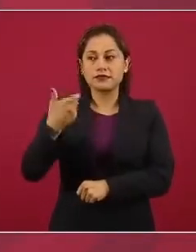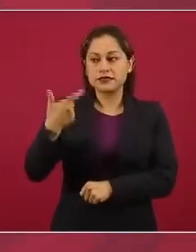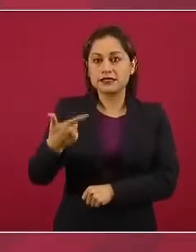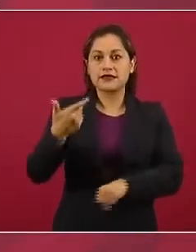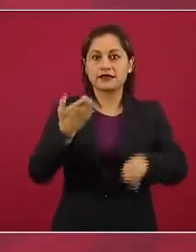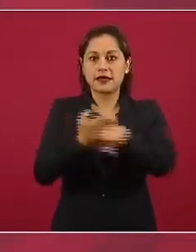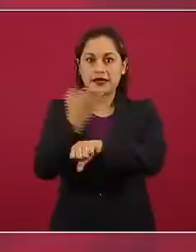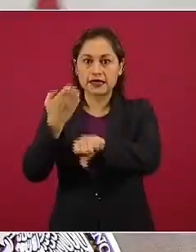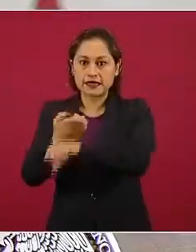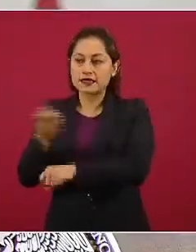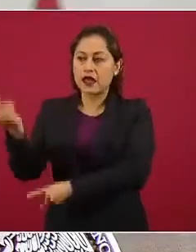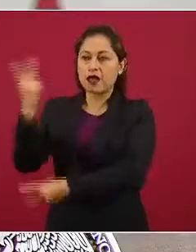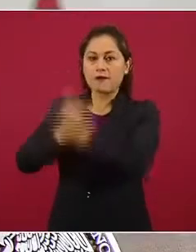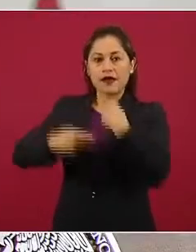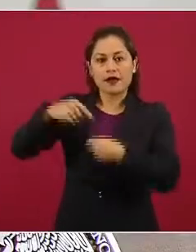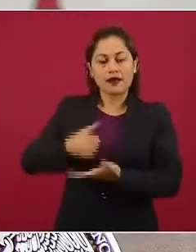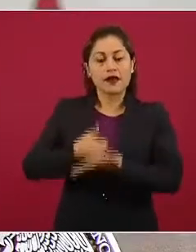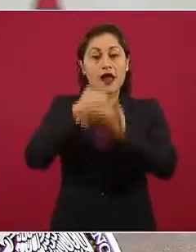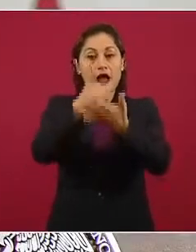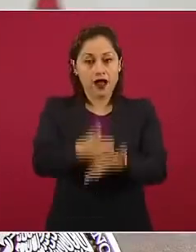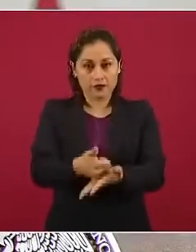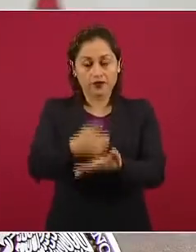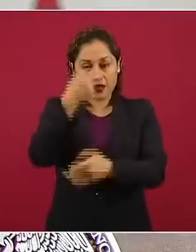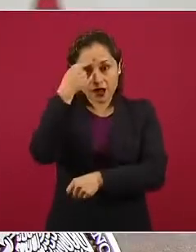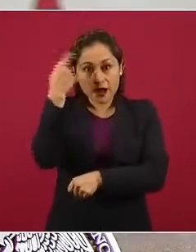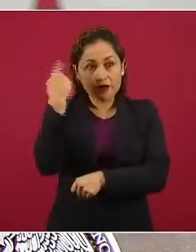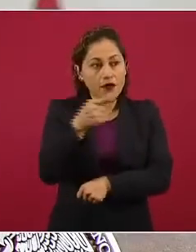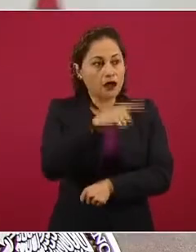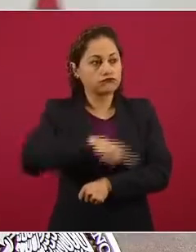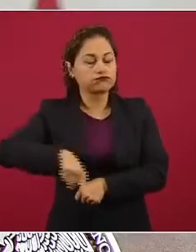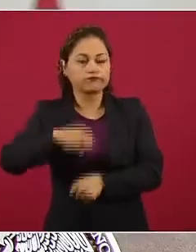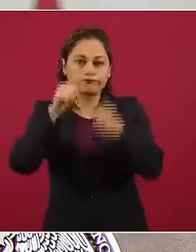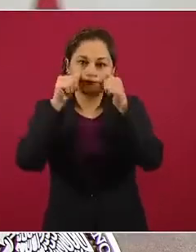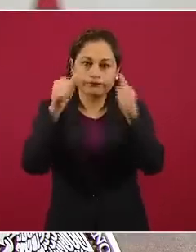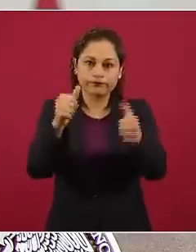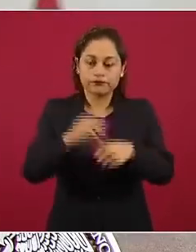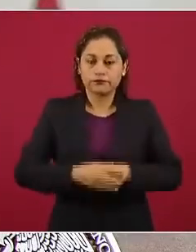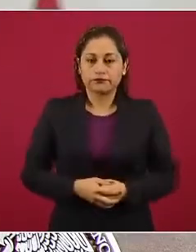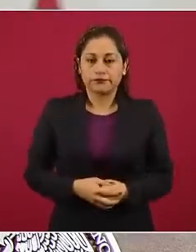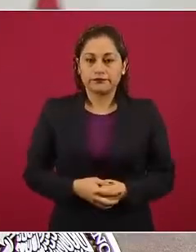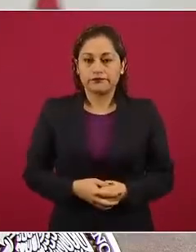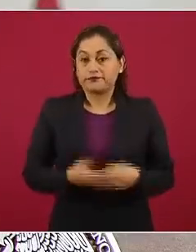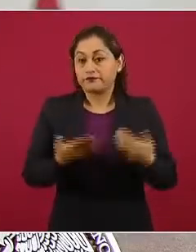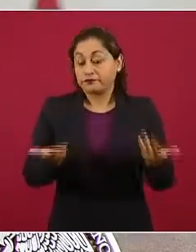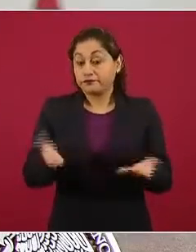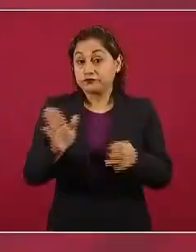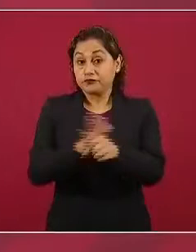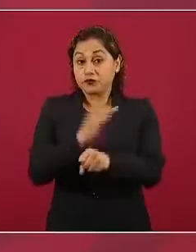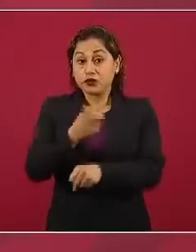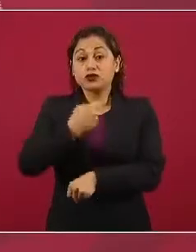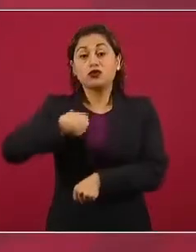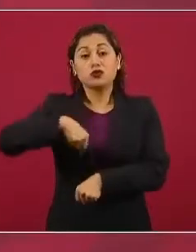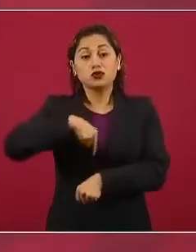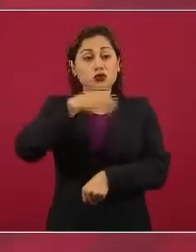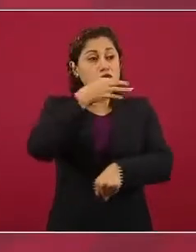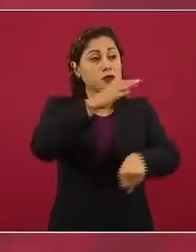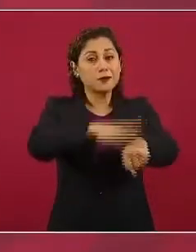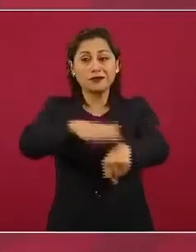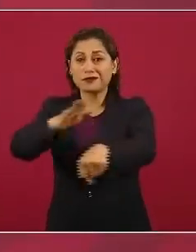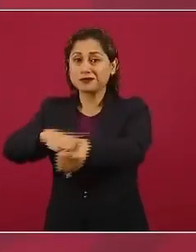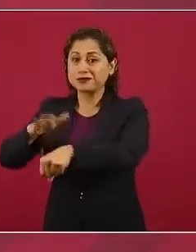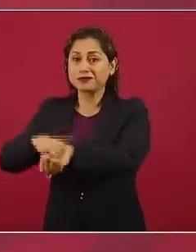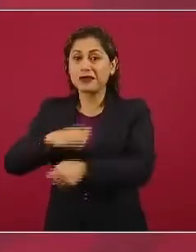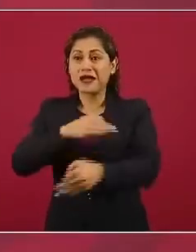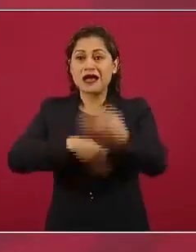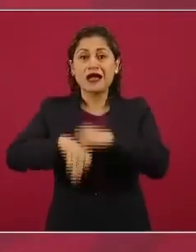estarán ahí ayudándonos en donde más se necesite. Entonces, pues seguir invitando a la población, al